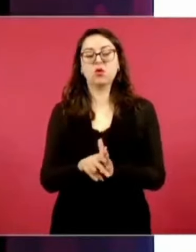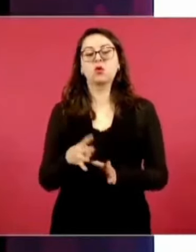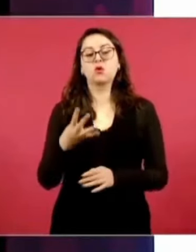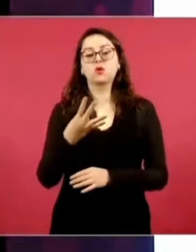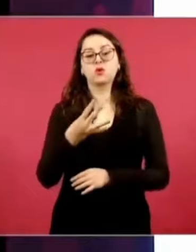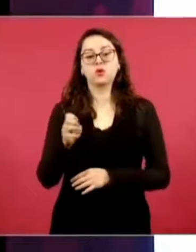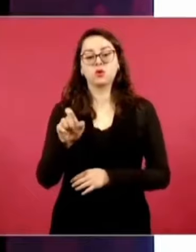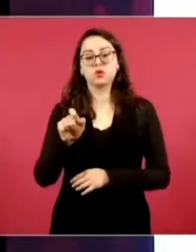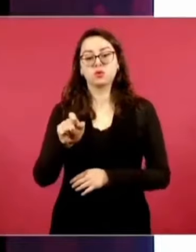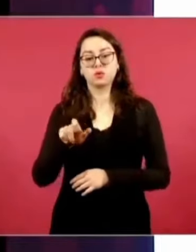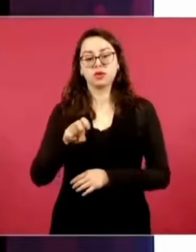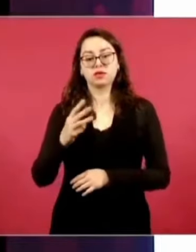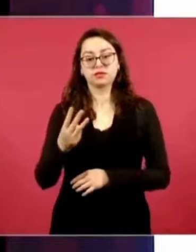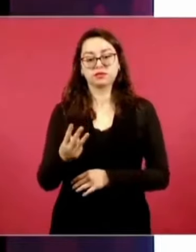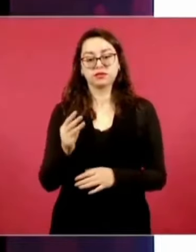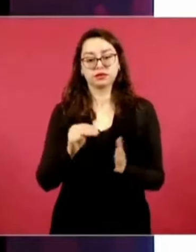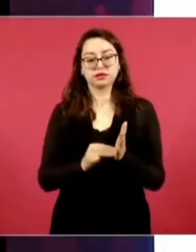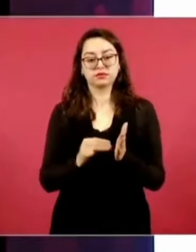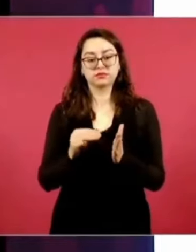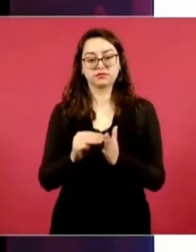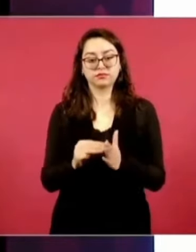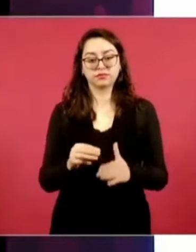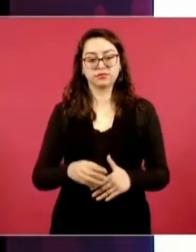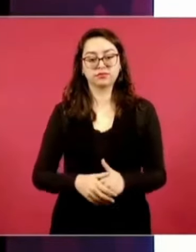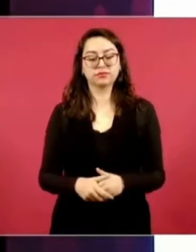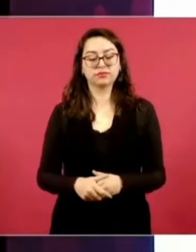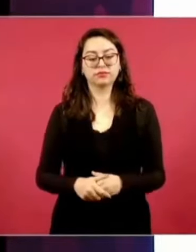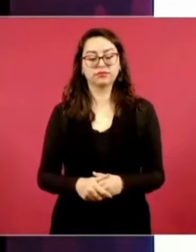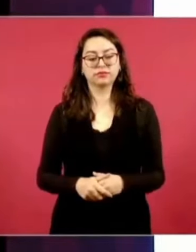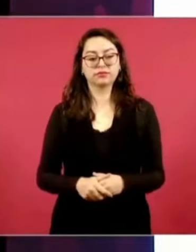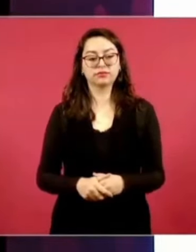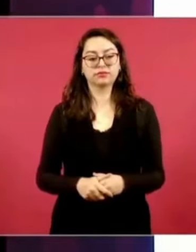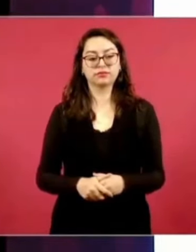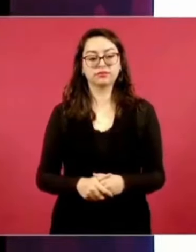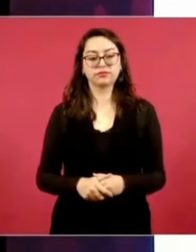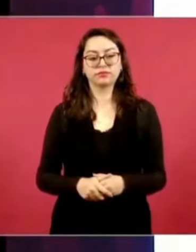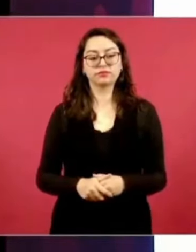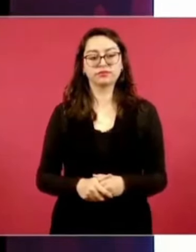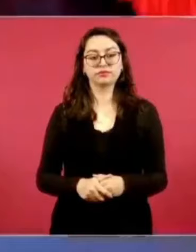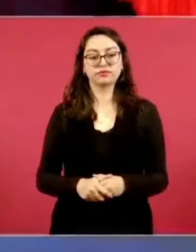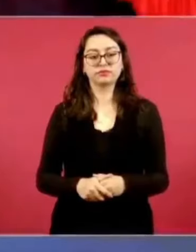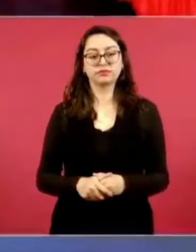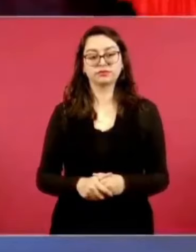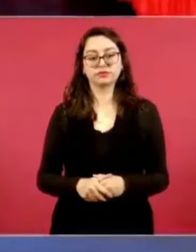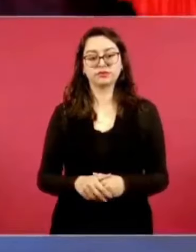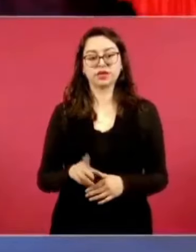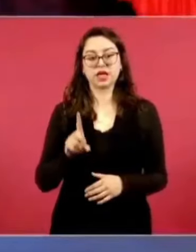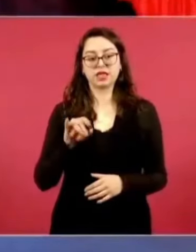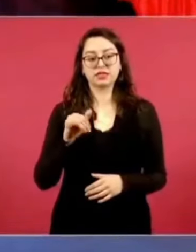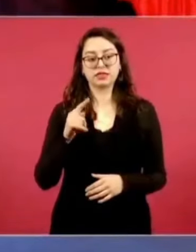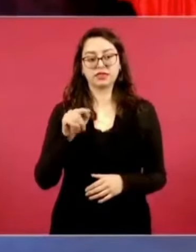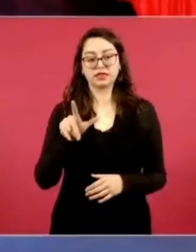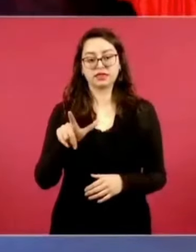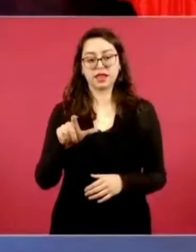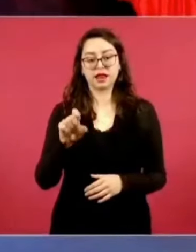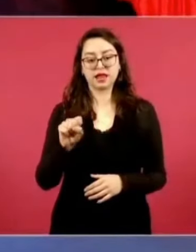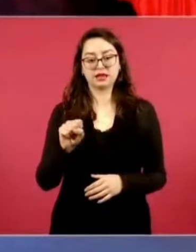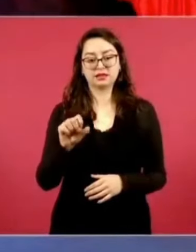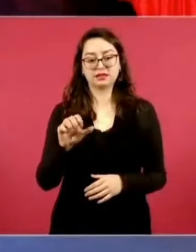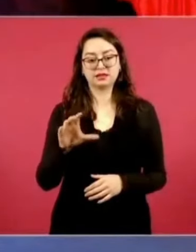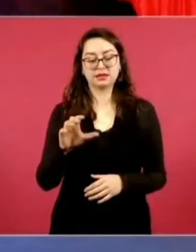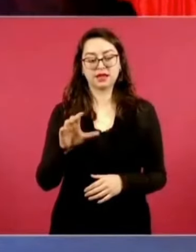cuatrocientos veintitrés millones. Agencia Digital S.A.,